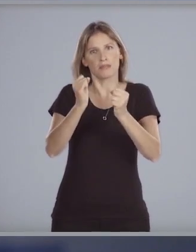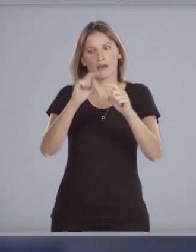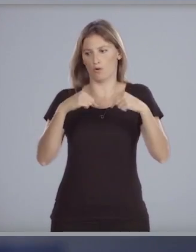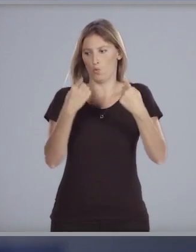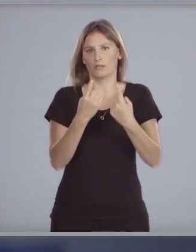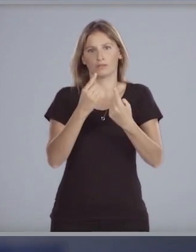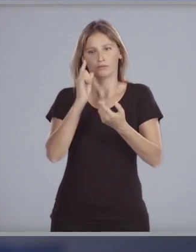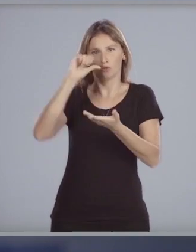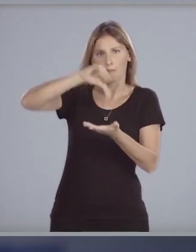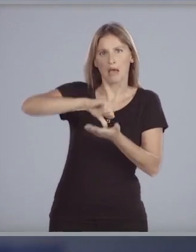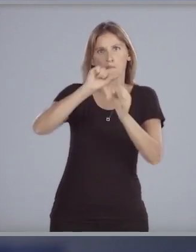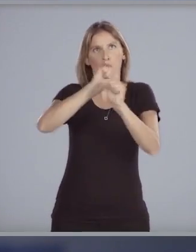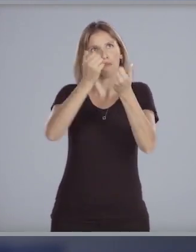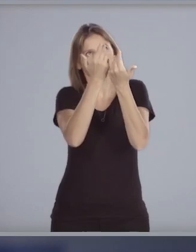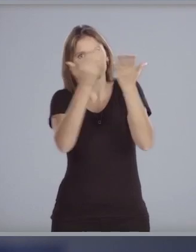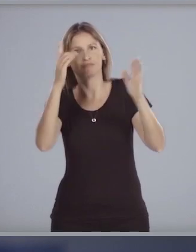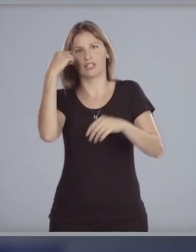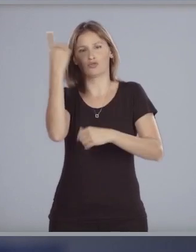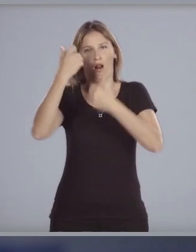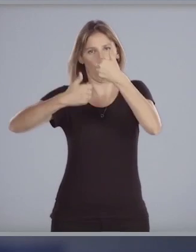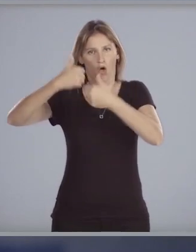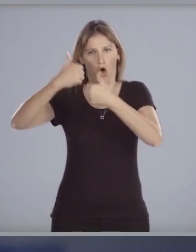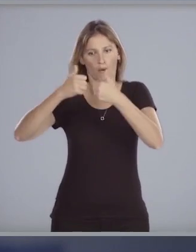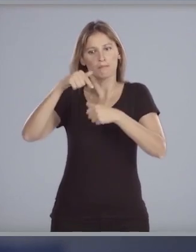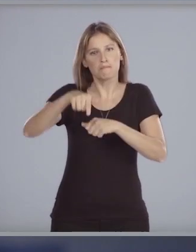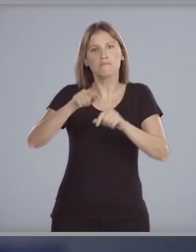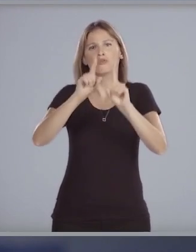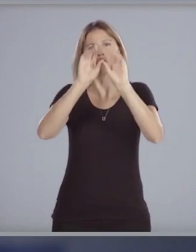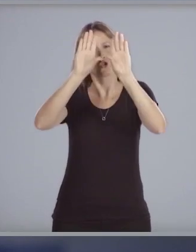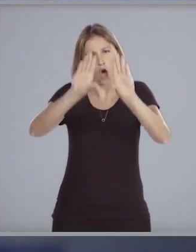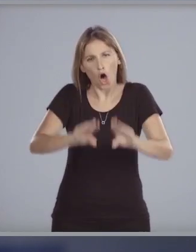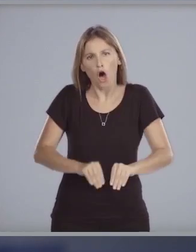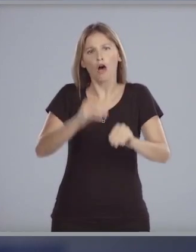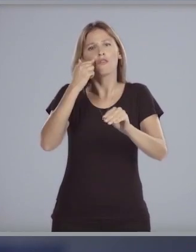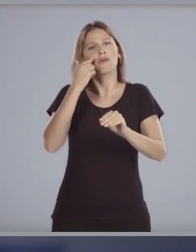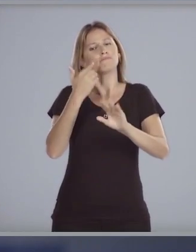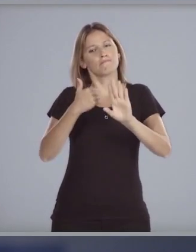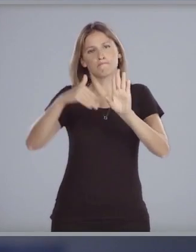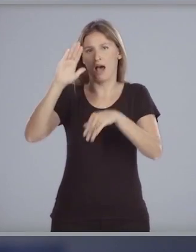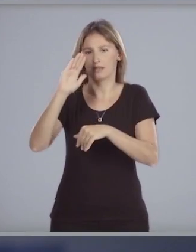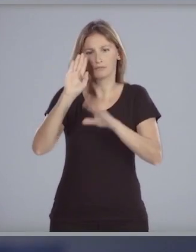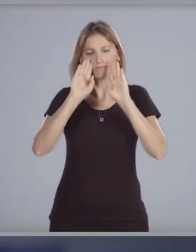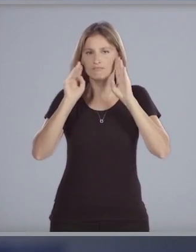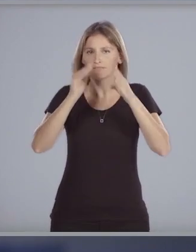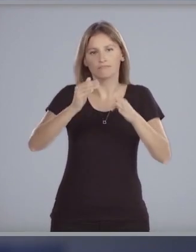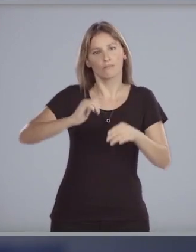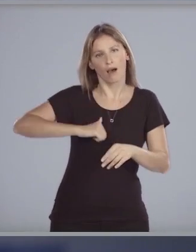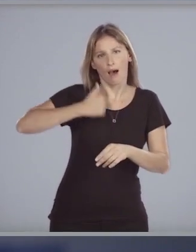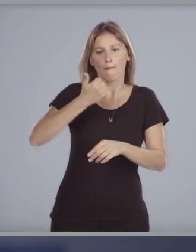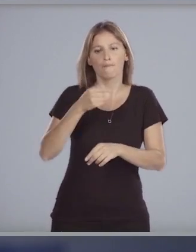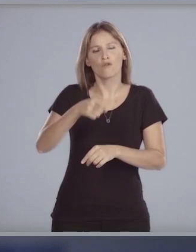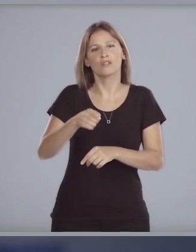de nuestro país a nivel internacional todo ello optimizando el